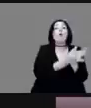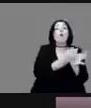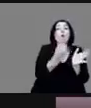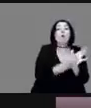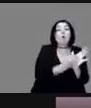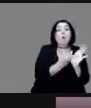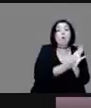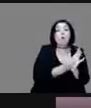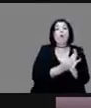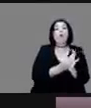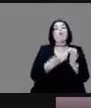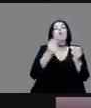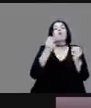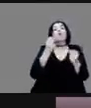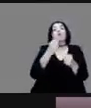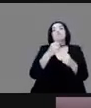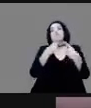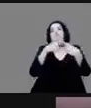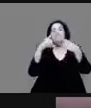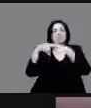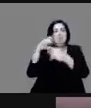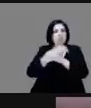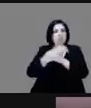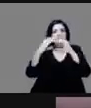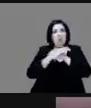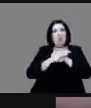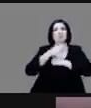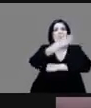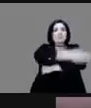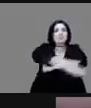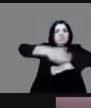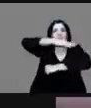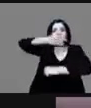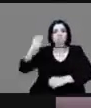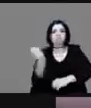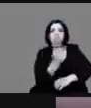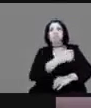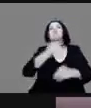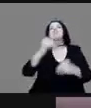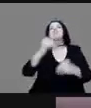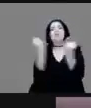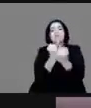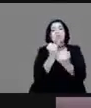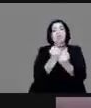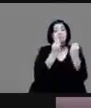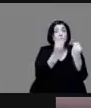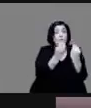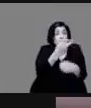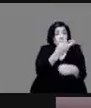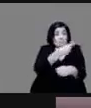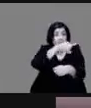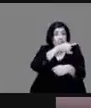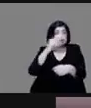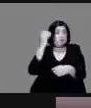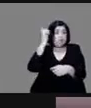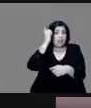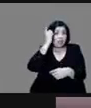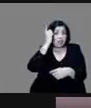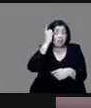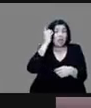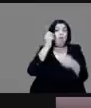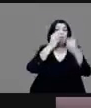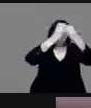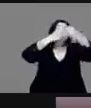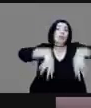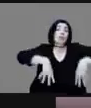mucho de armamento, en fin, cosas de este tipo y muchos de ellos se pierden, pues, como decíamos, en